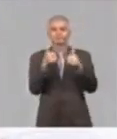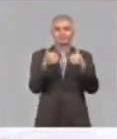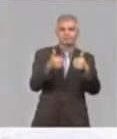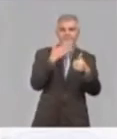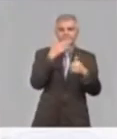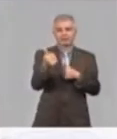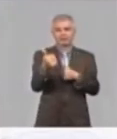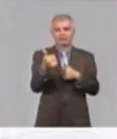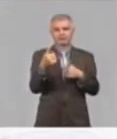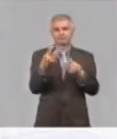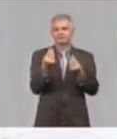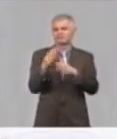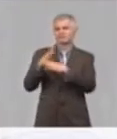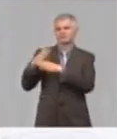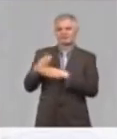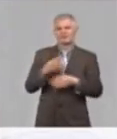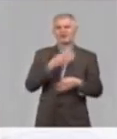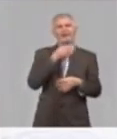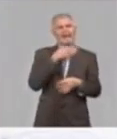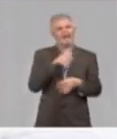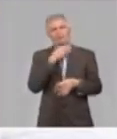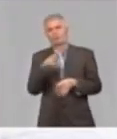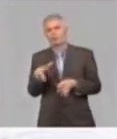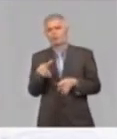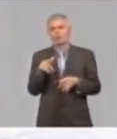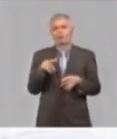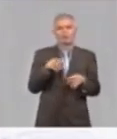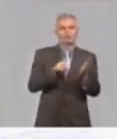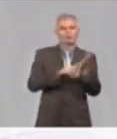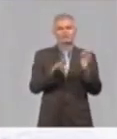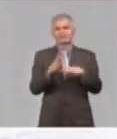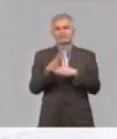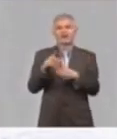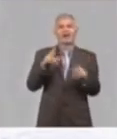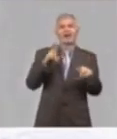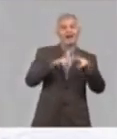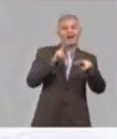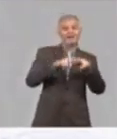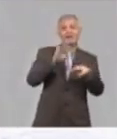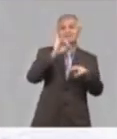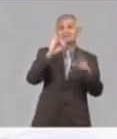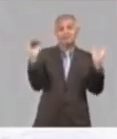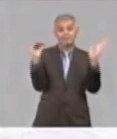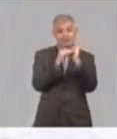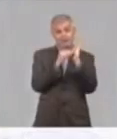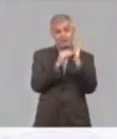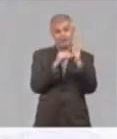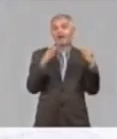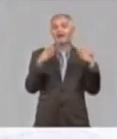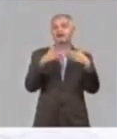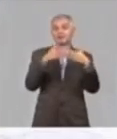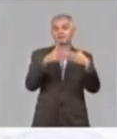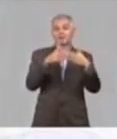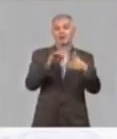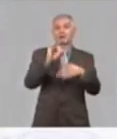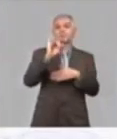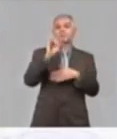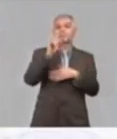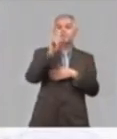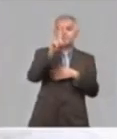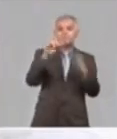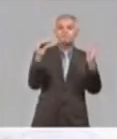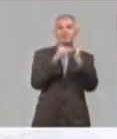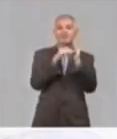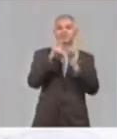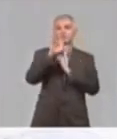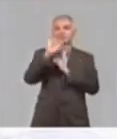ejemplos, inclusive provincias como La Habana, bueno, tenemos más de 7.000, pero hay provincias como Granma que recuperamos 1.200 capacidades,